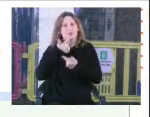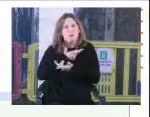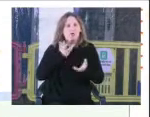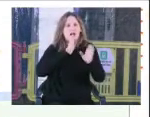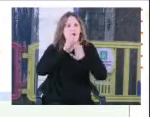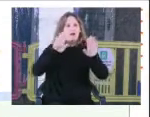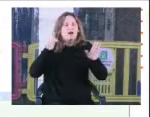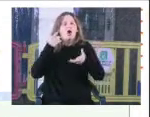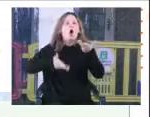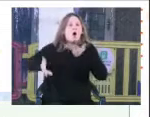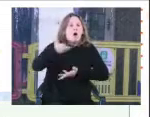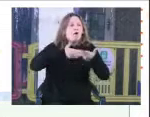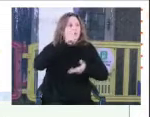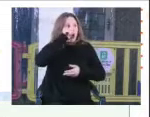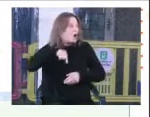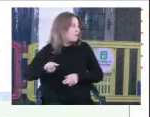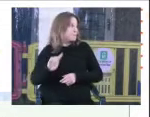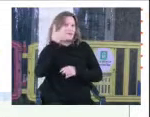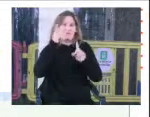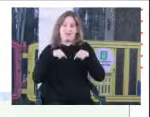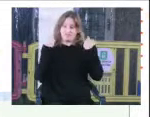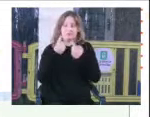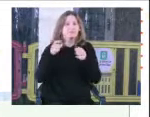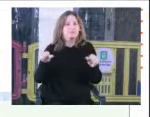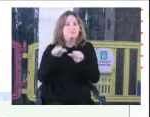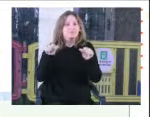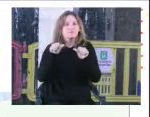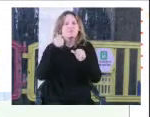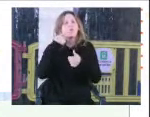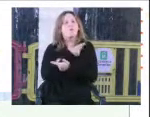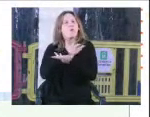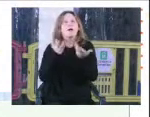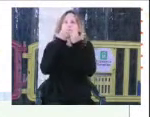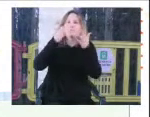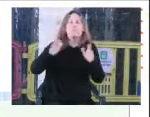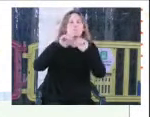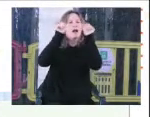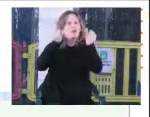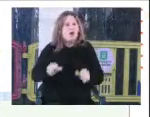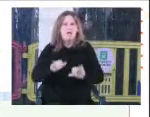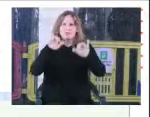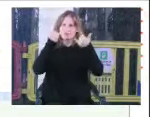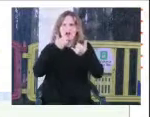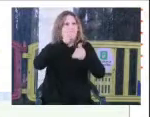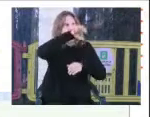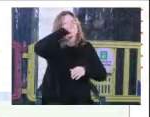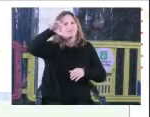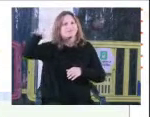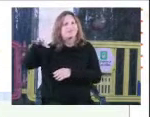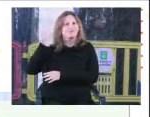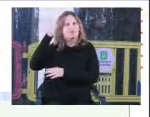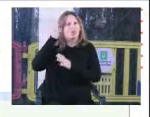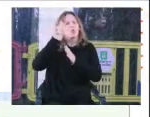poder compartirla en Montevideo es la primera vez que podemos hacerlo. La muestra nació en Maldonado, recorrió varios lugares del interior